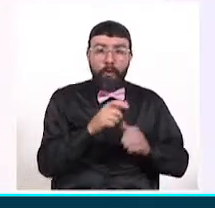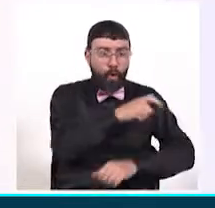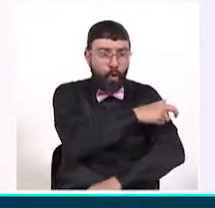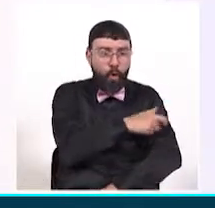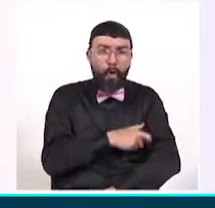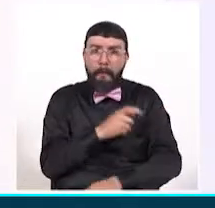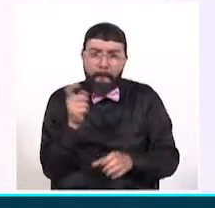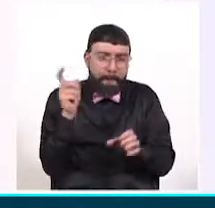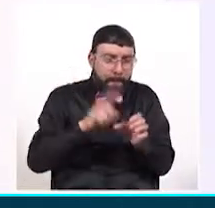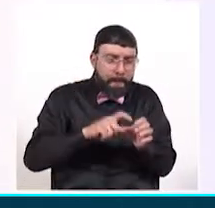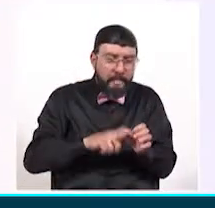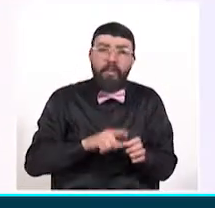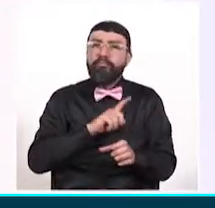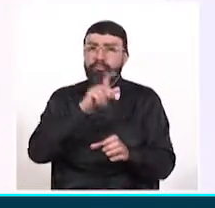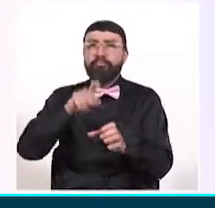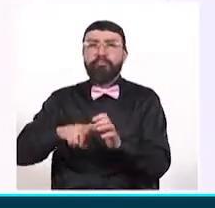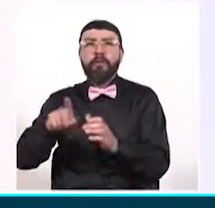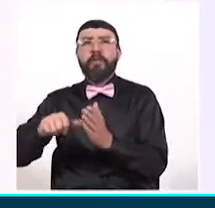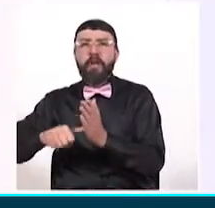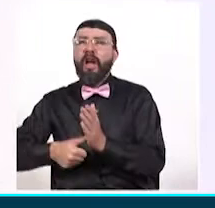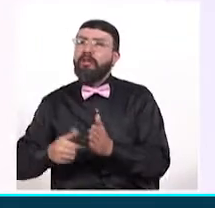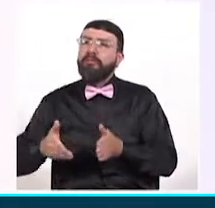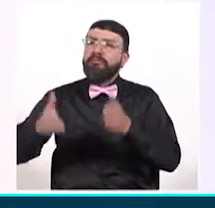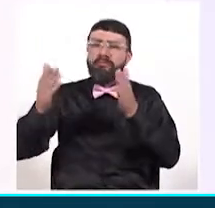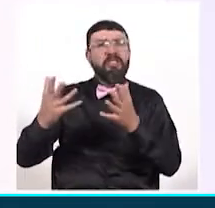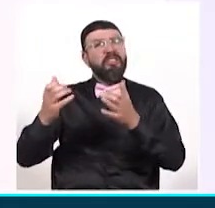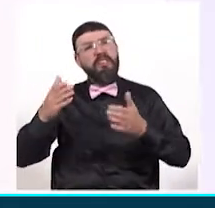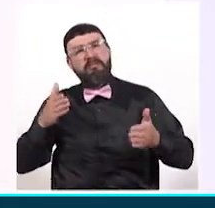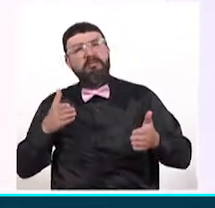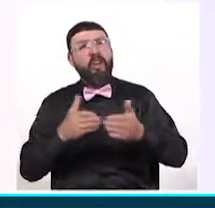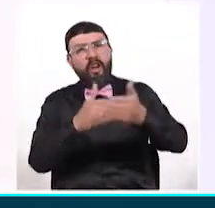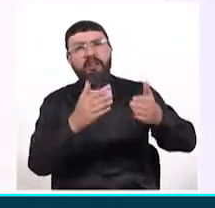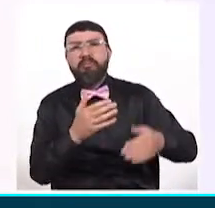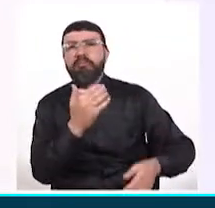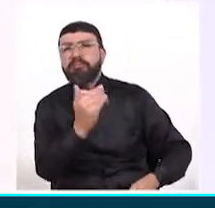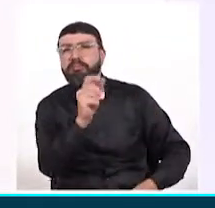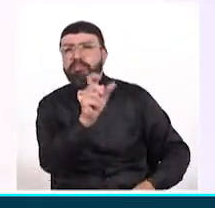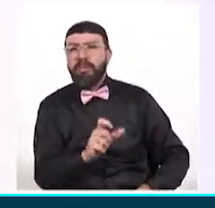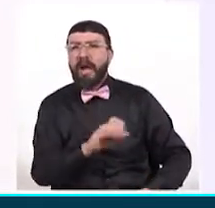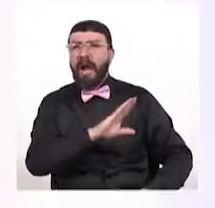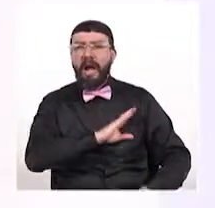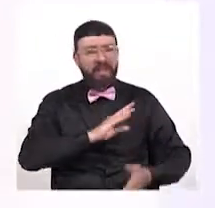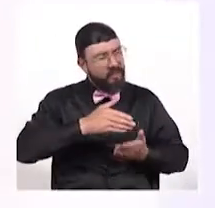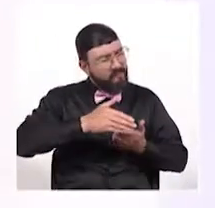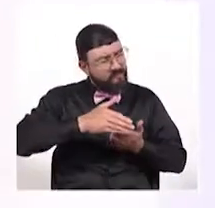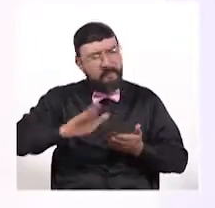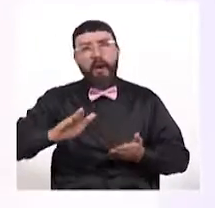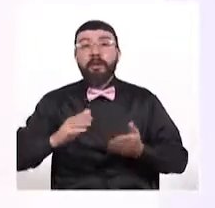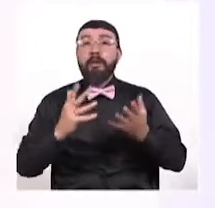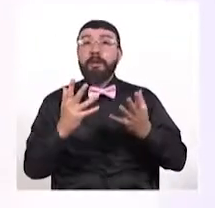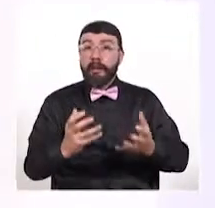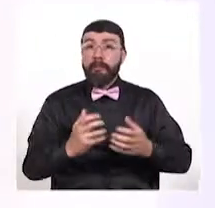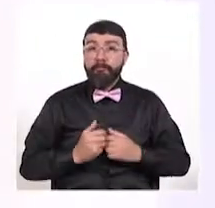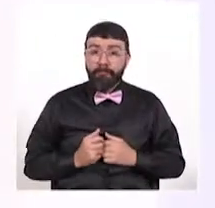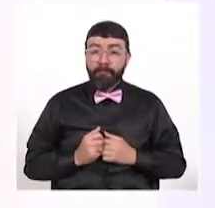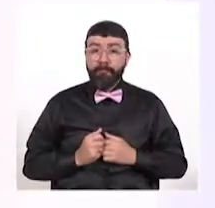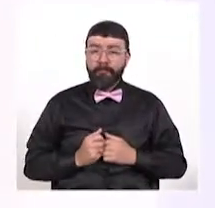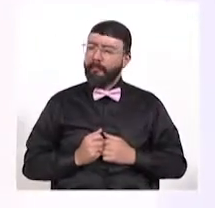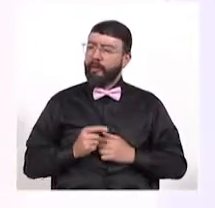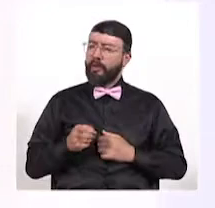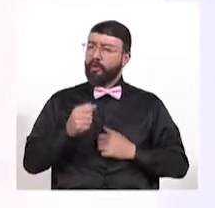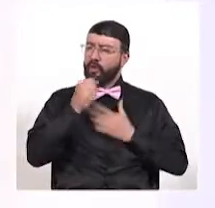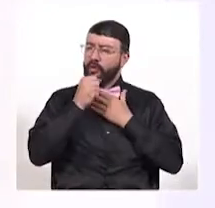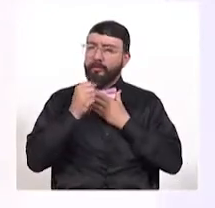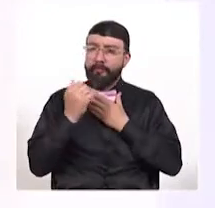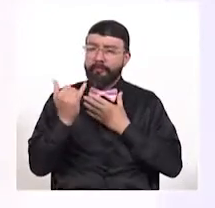inscrito ante la Registraduría Nacional promueve la revocatoria del mandato del alcalde municipal. En Telecafé Noticias fin de semana nos